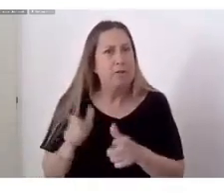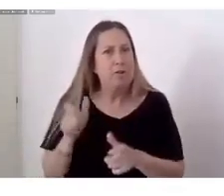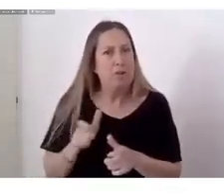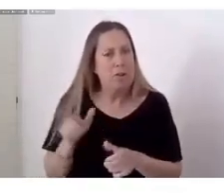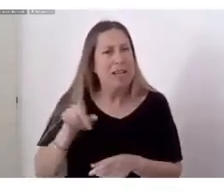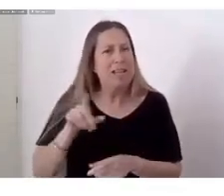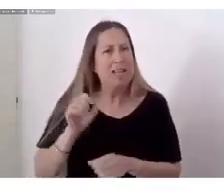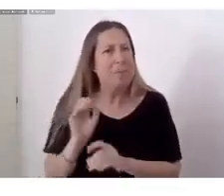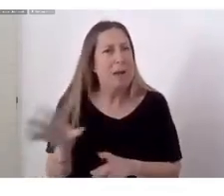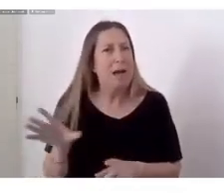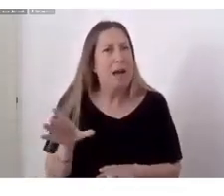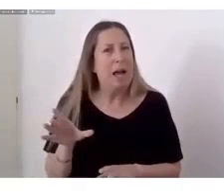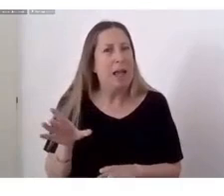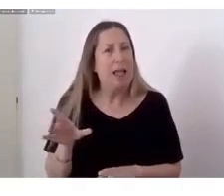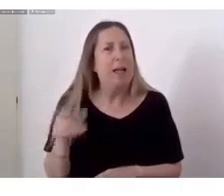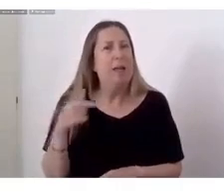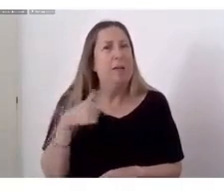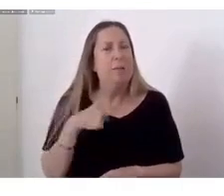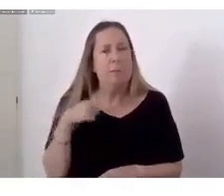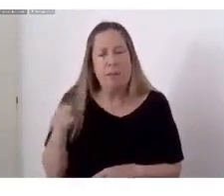Mejor que yo